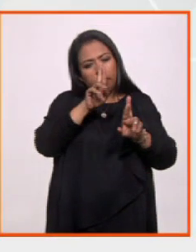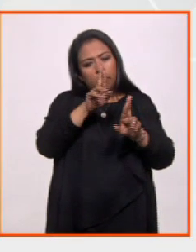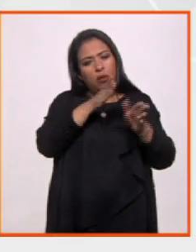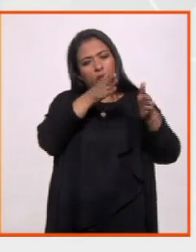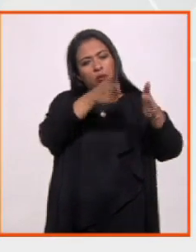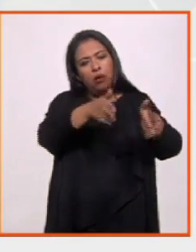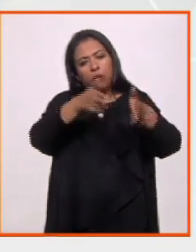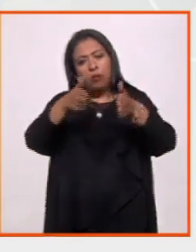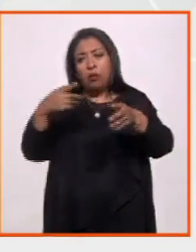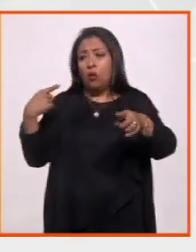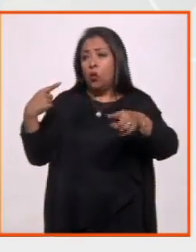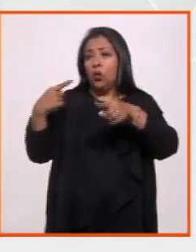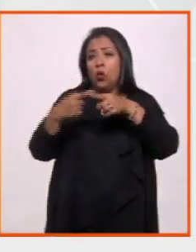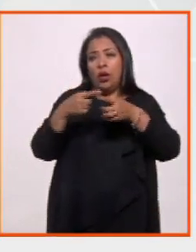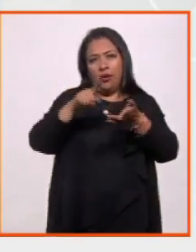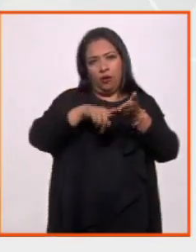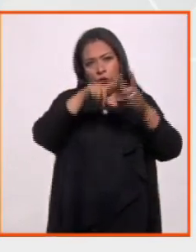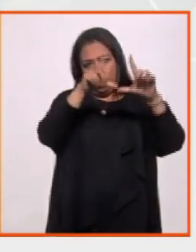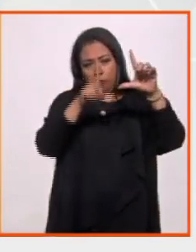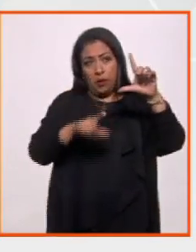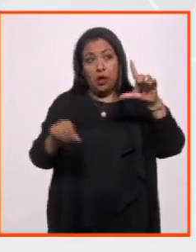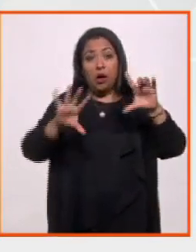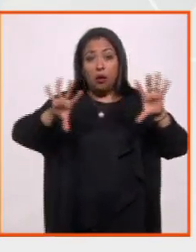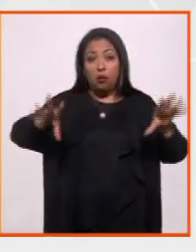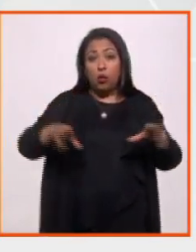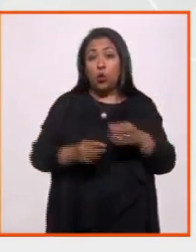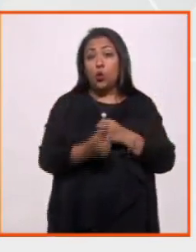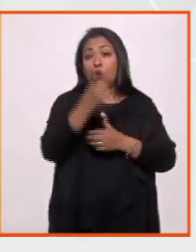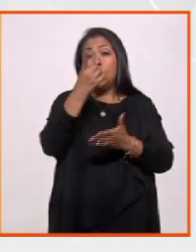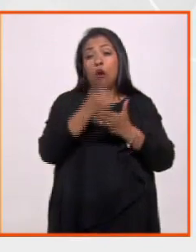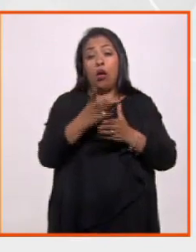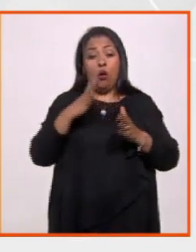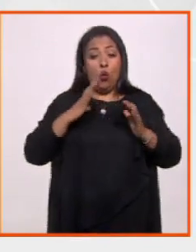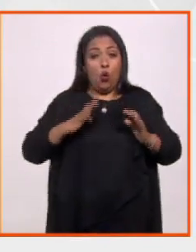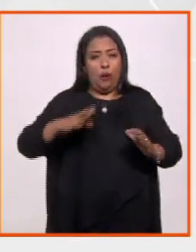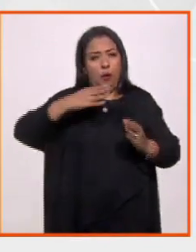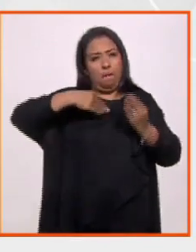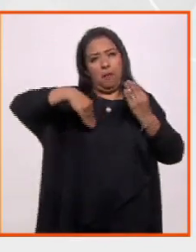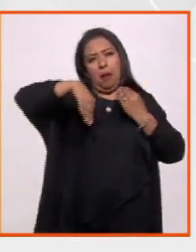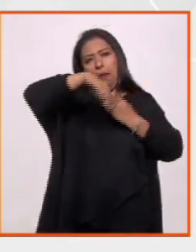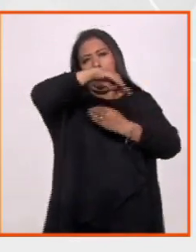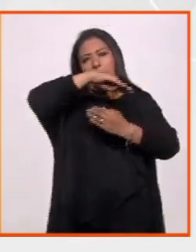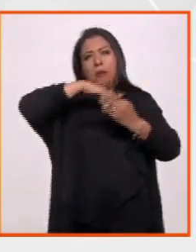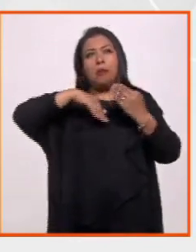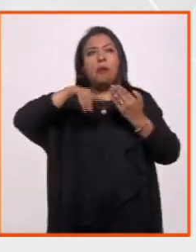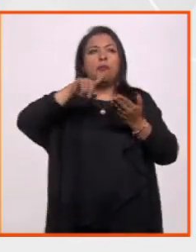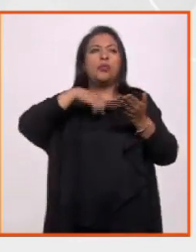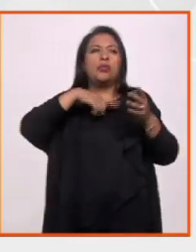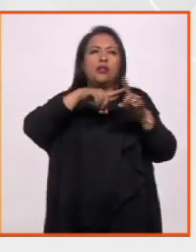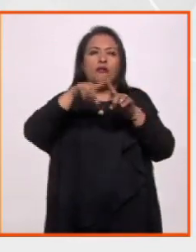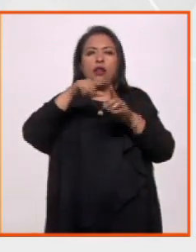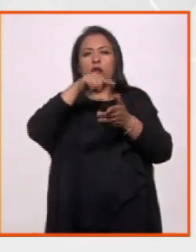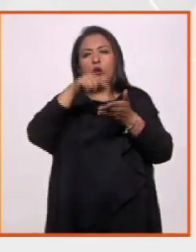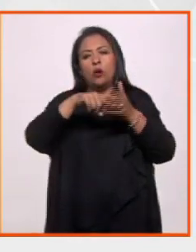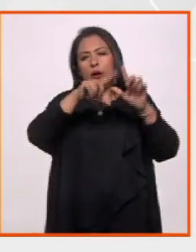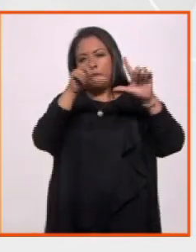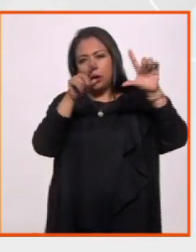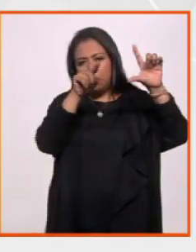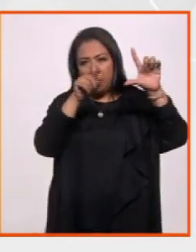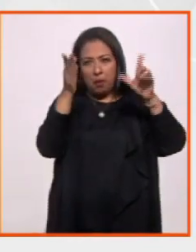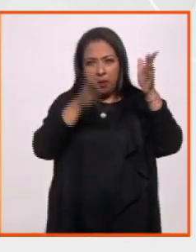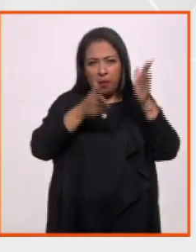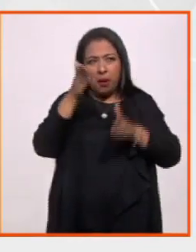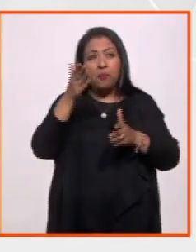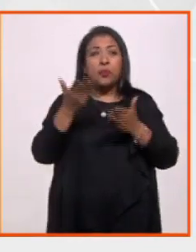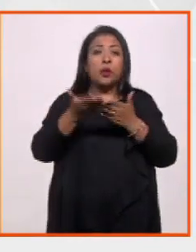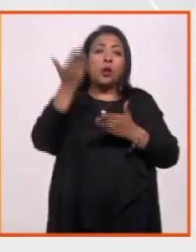a través del tiempo. Mediante una colección única de cuerpos momificados procedentes de distintas zonas del país que datan